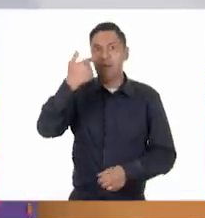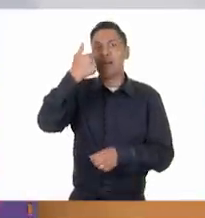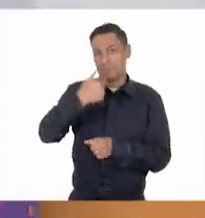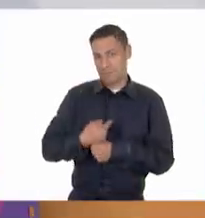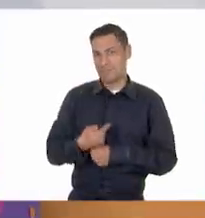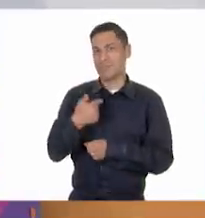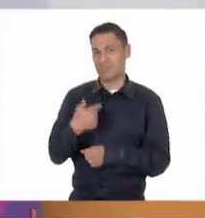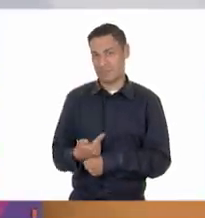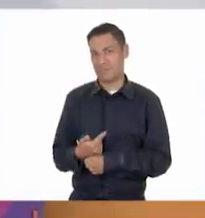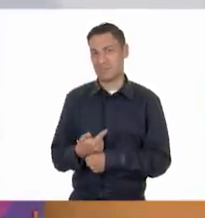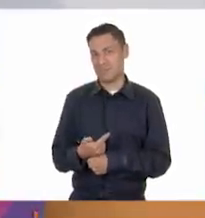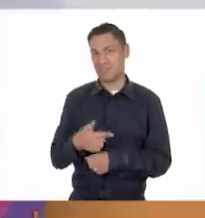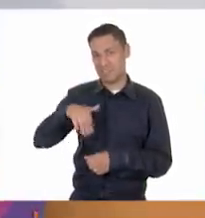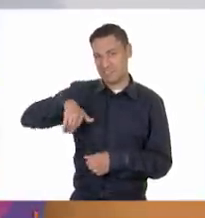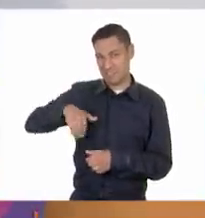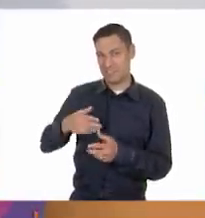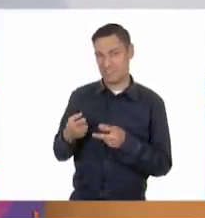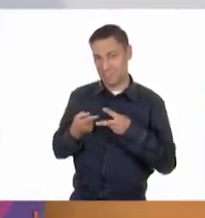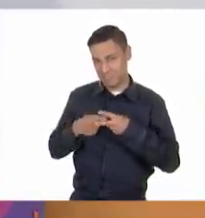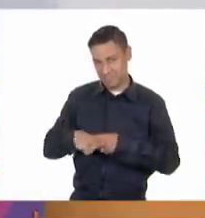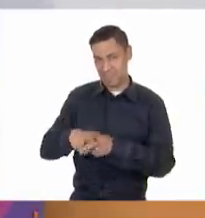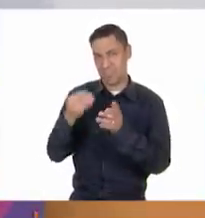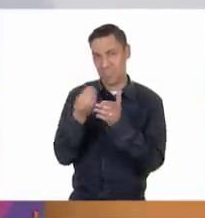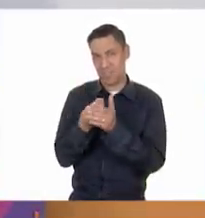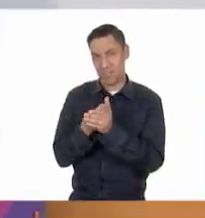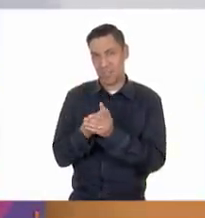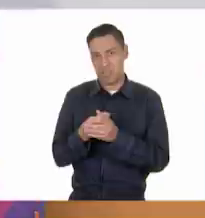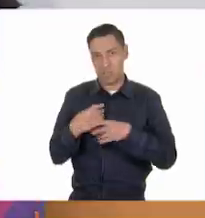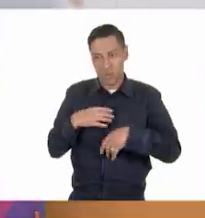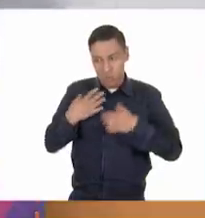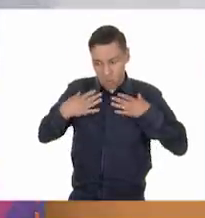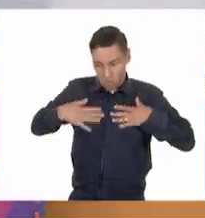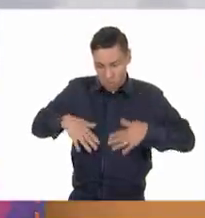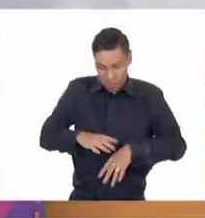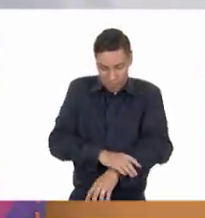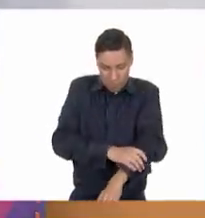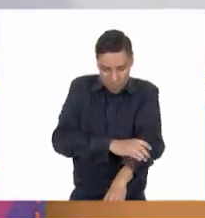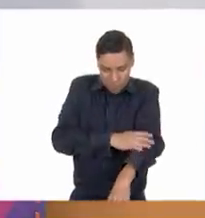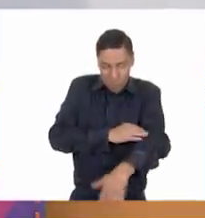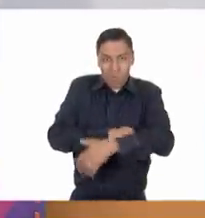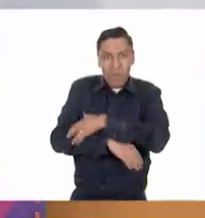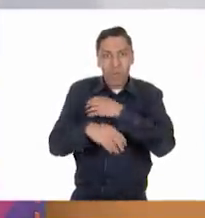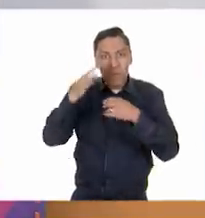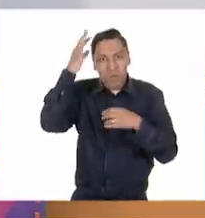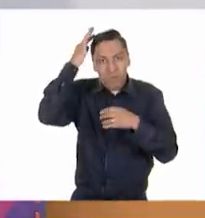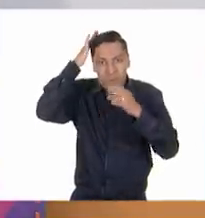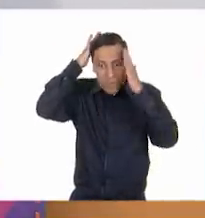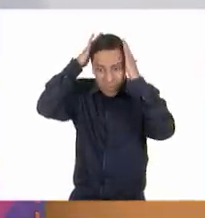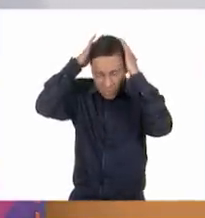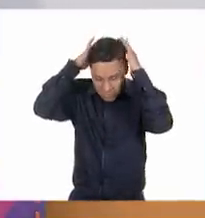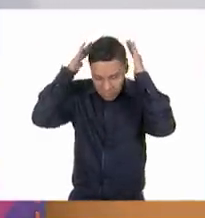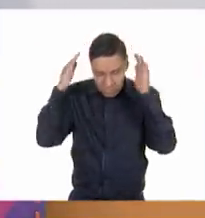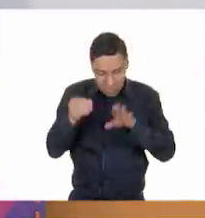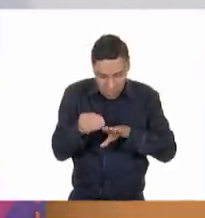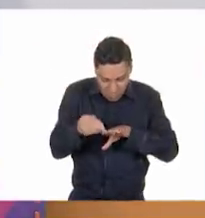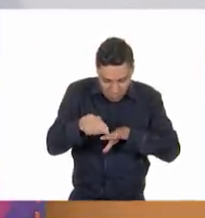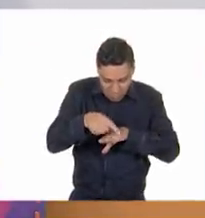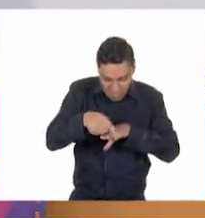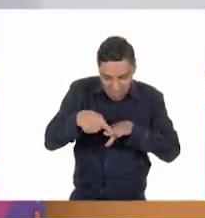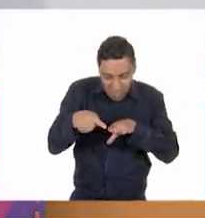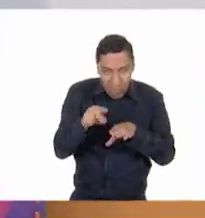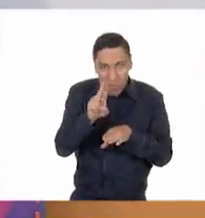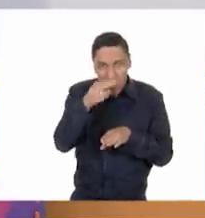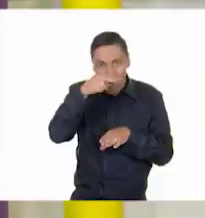lectura del inicio de nuestra clase, viendo si nuestra ropa nos deja de crecer, viendo cómo nos crece el cabello, las uñas. Es un tema muy